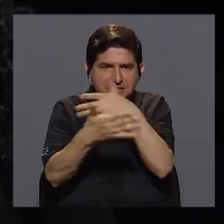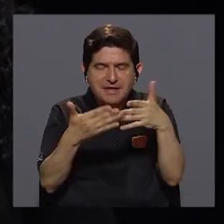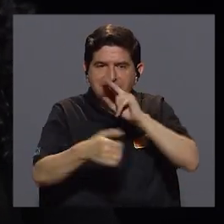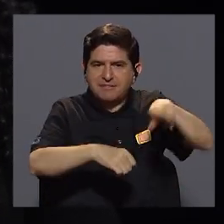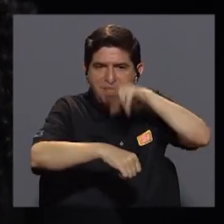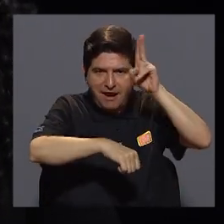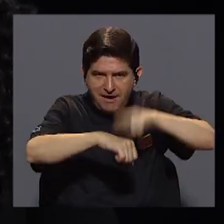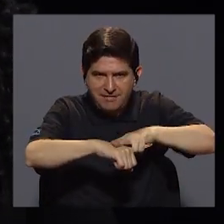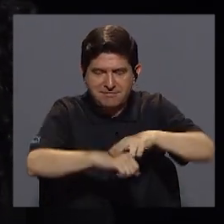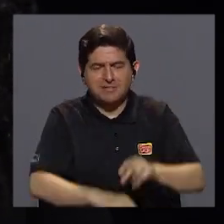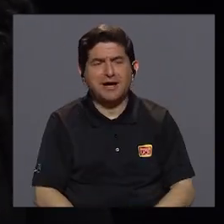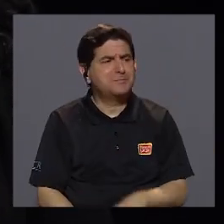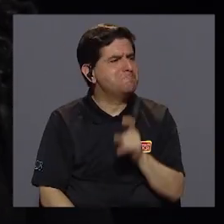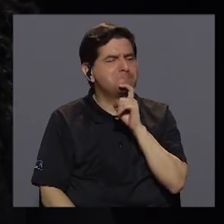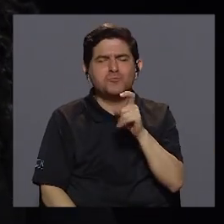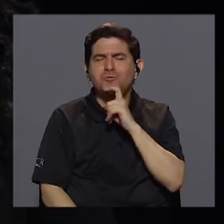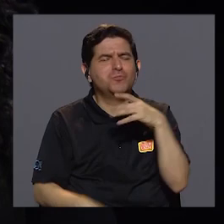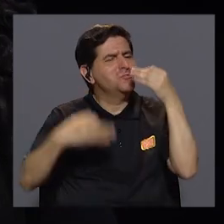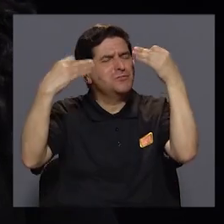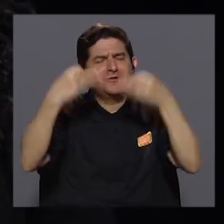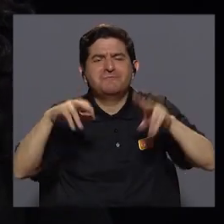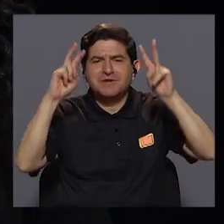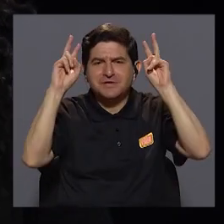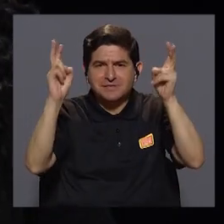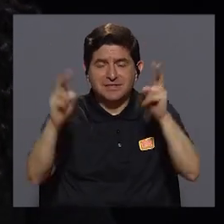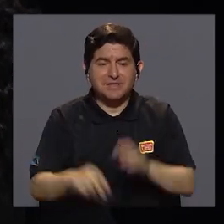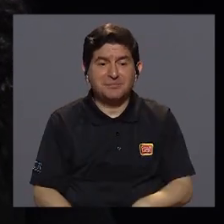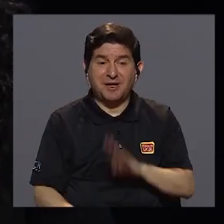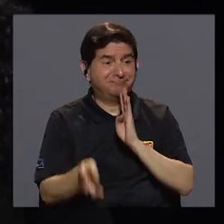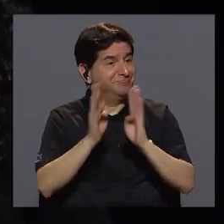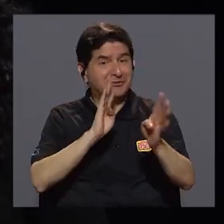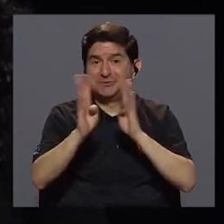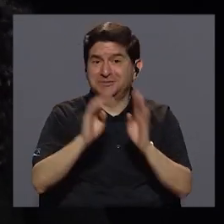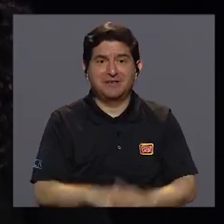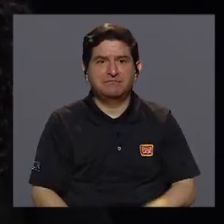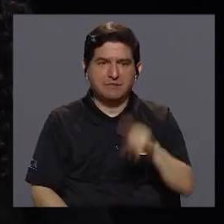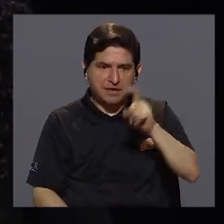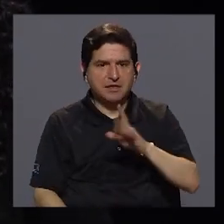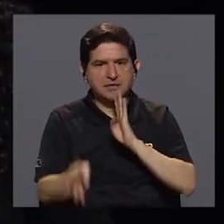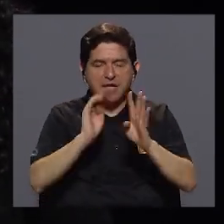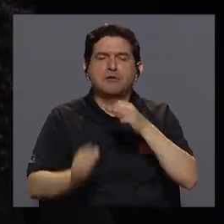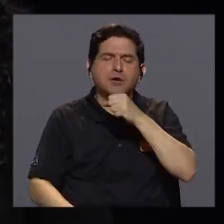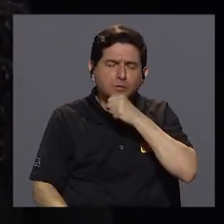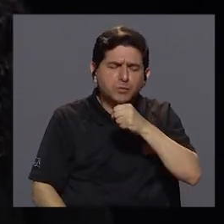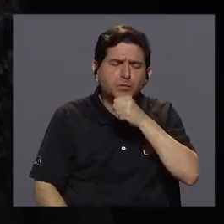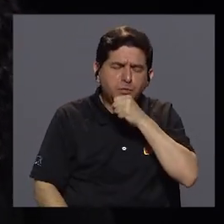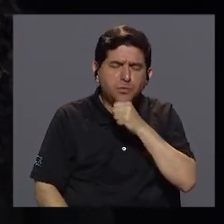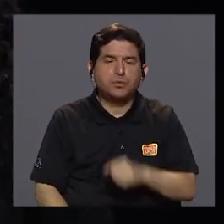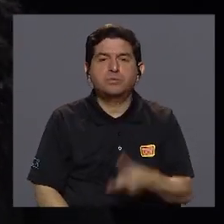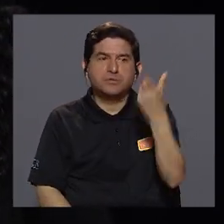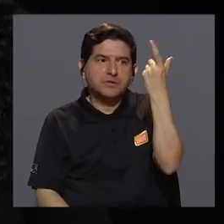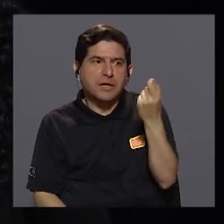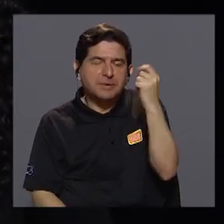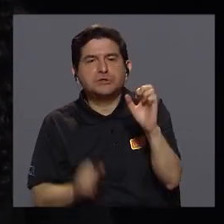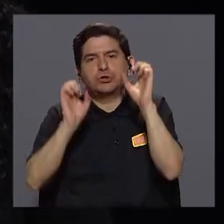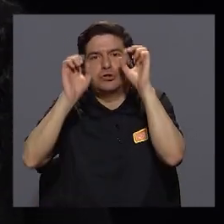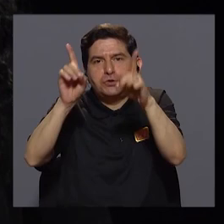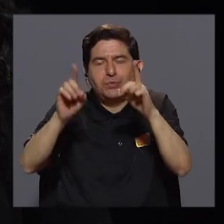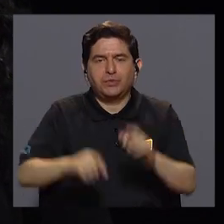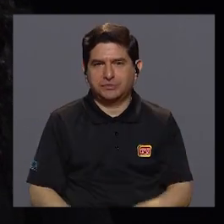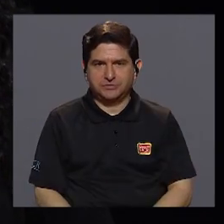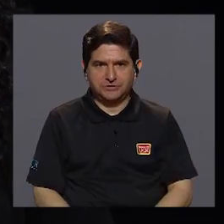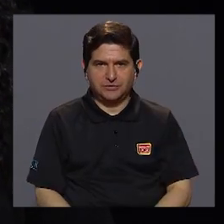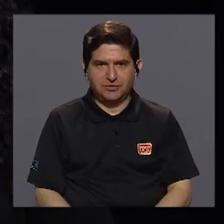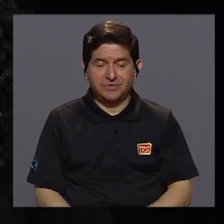nacional. Es difícil tomar decisiones sobre un tema sobre el cual no se conversa. Tenemos que conversar de envejecimiento, tenemos que hablar de pensiones, de educación,